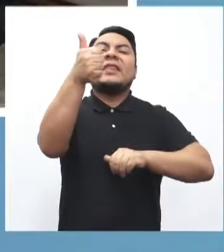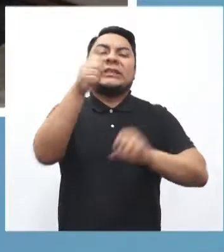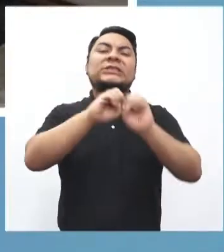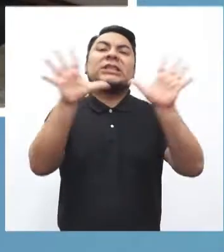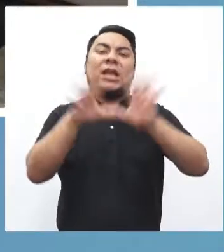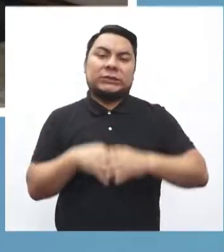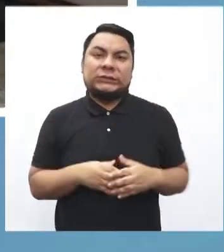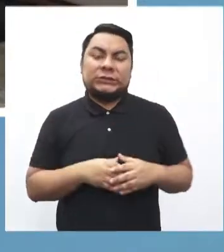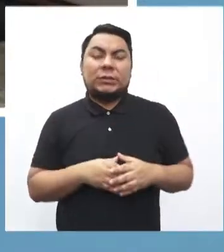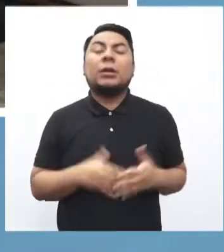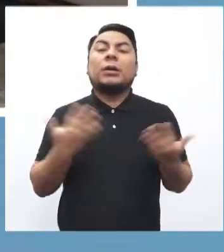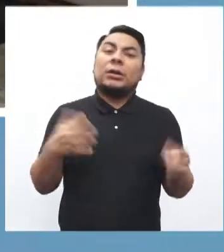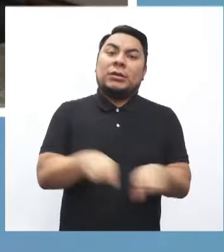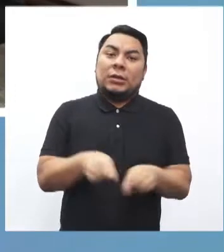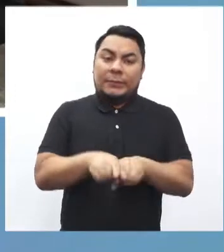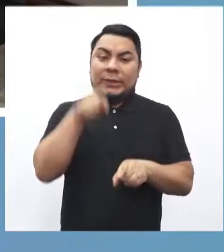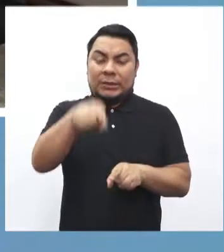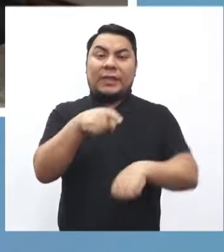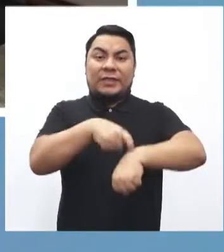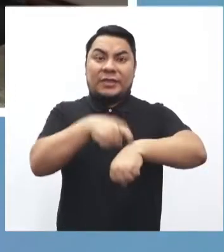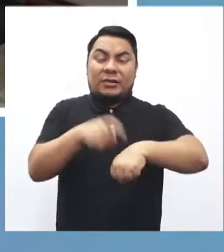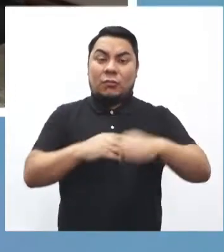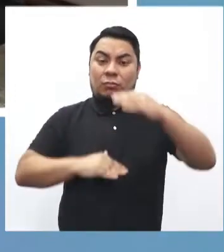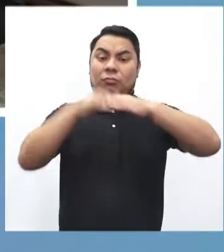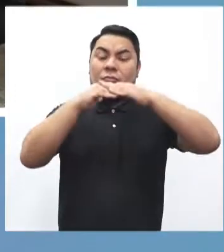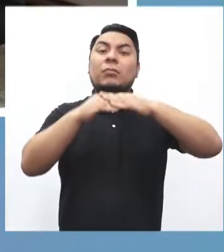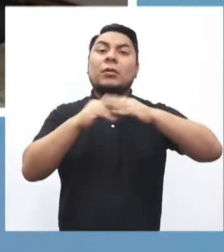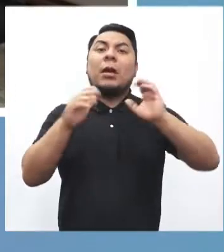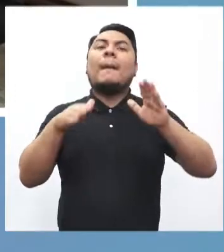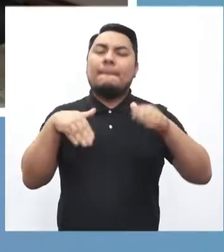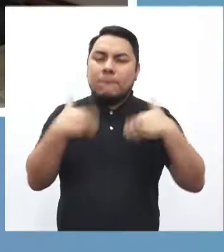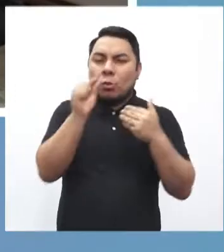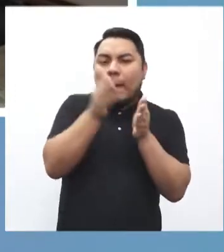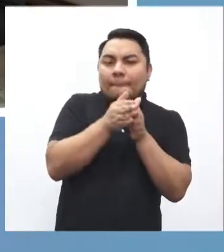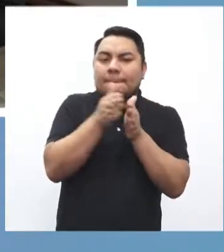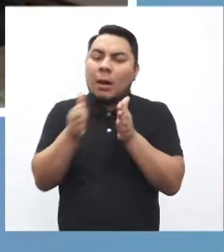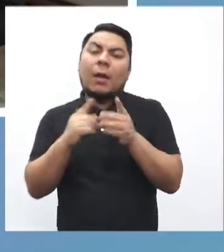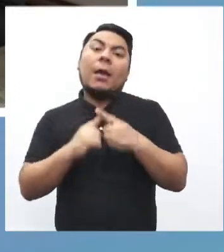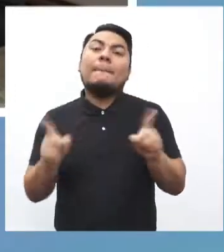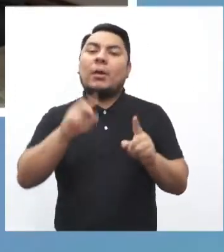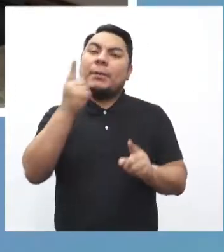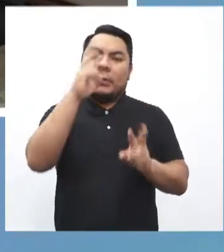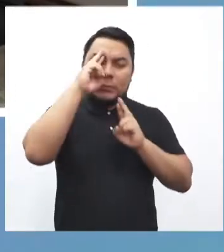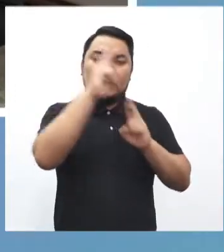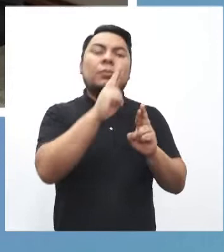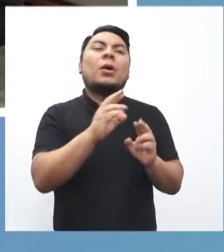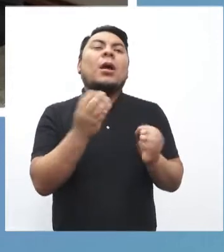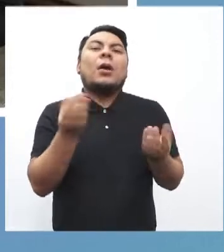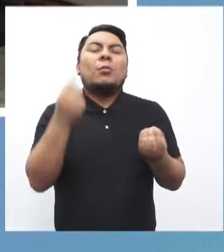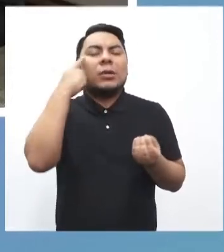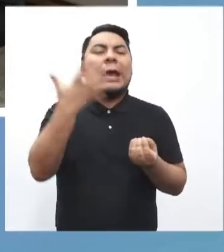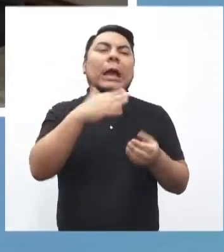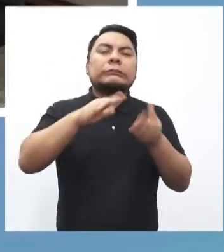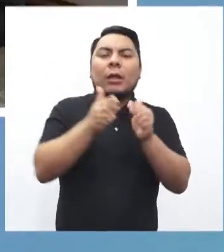hábiles. Excepcionalmente, este plazo puede ser prorrogable, pero ello tendrá que obedecer a causas debidamente